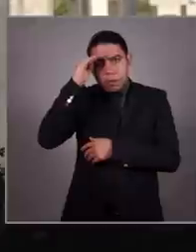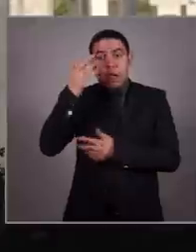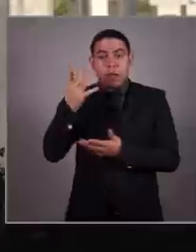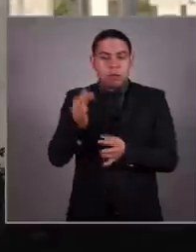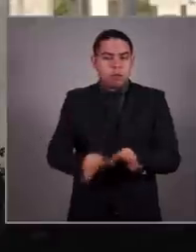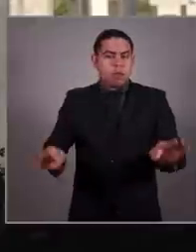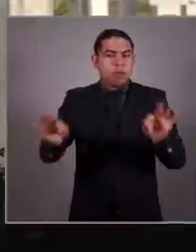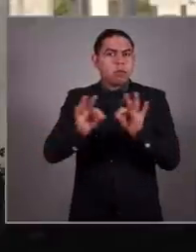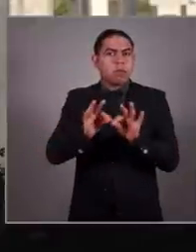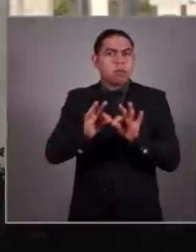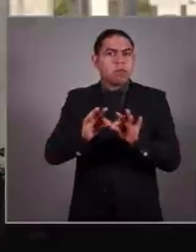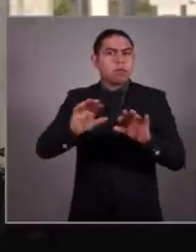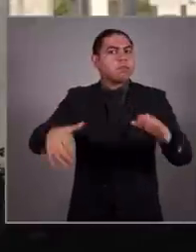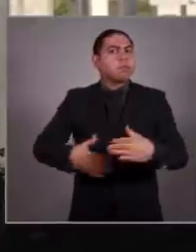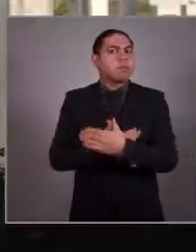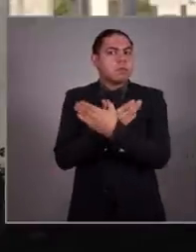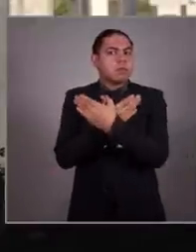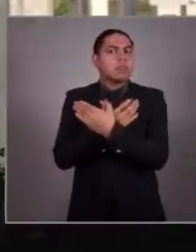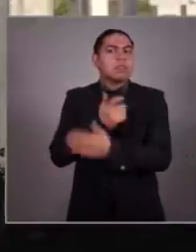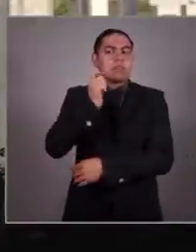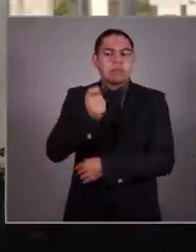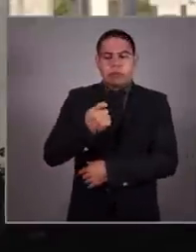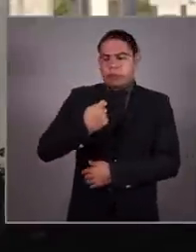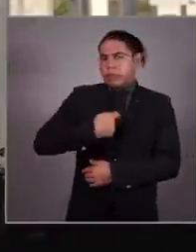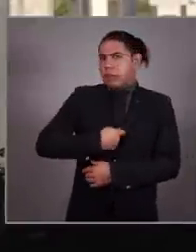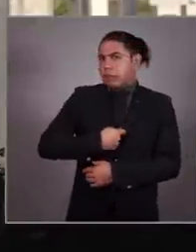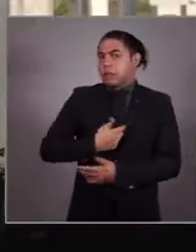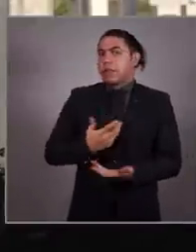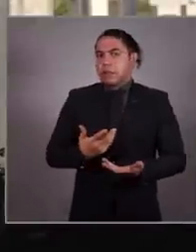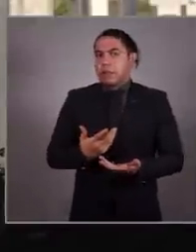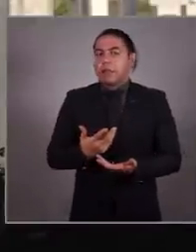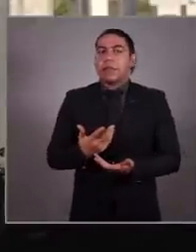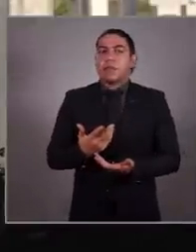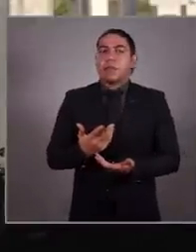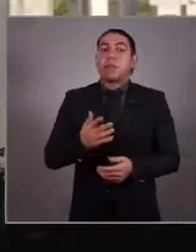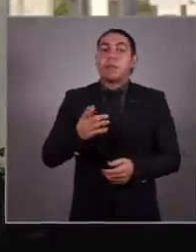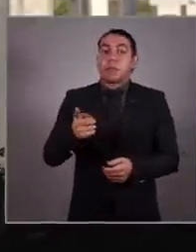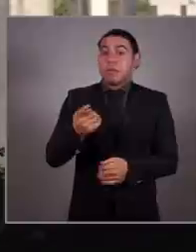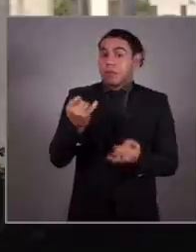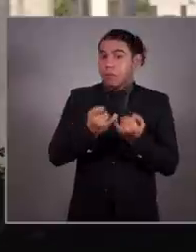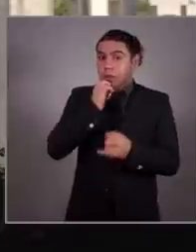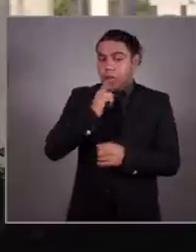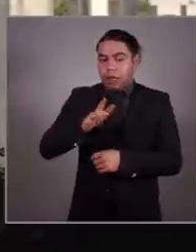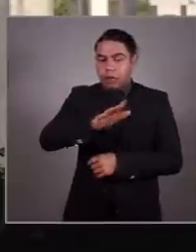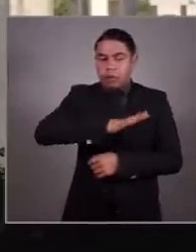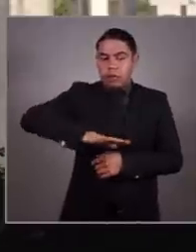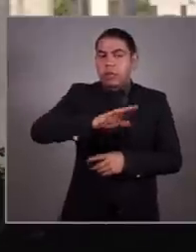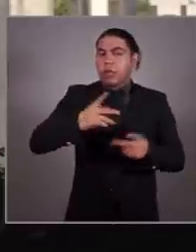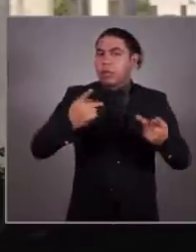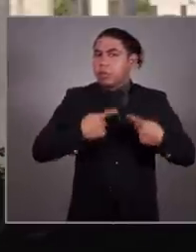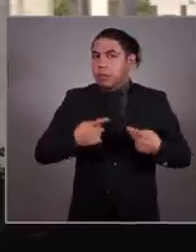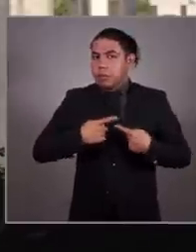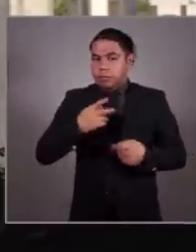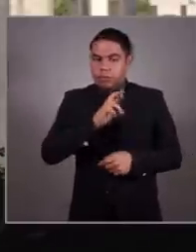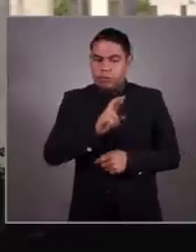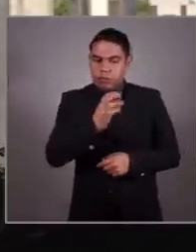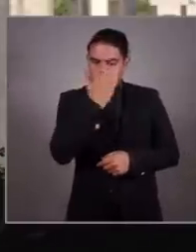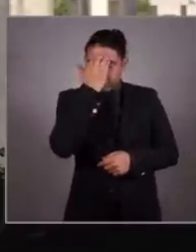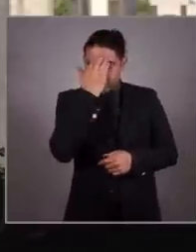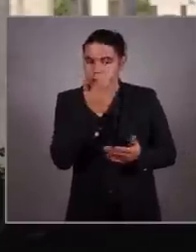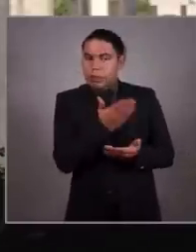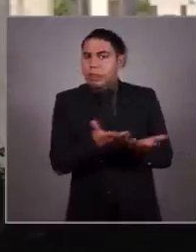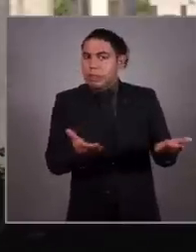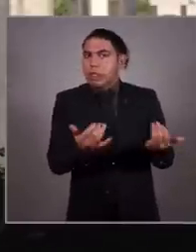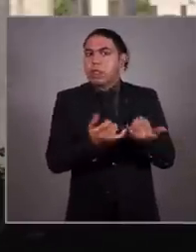importante que teníamos en Movimiento Ciudadano era nuestra identidad. Y además, la sociedad reconoció esa